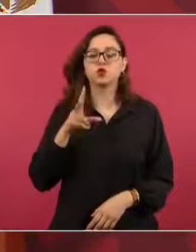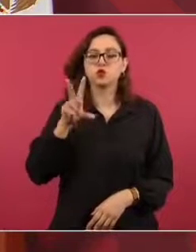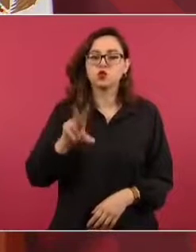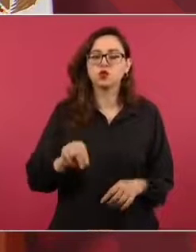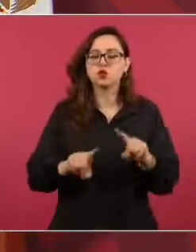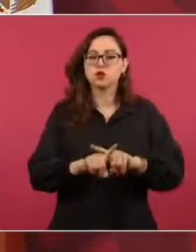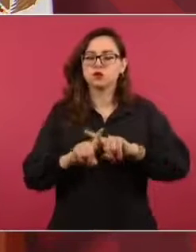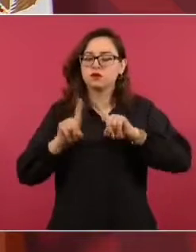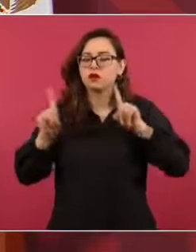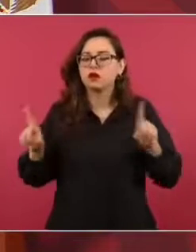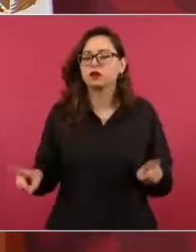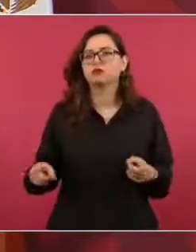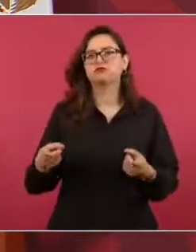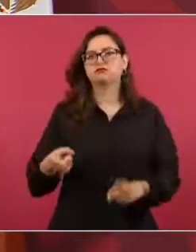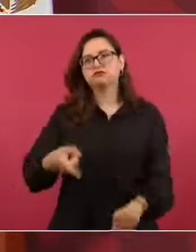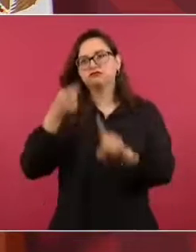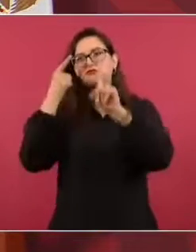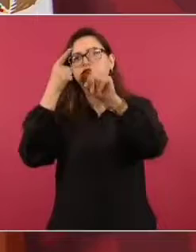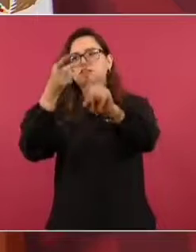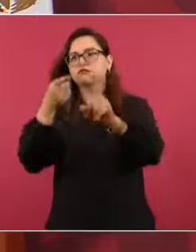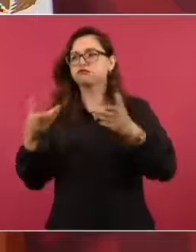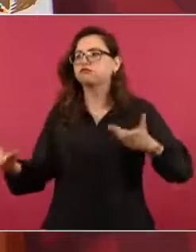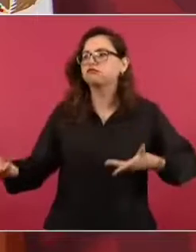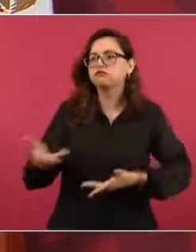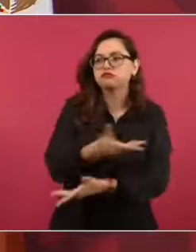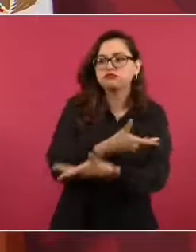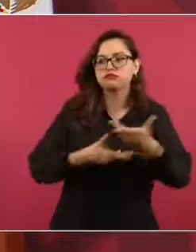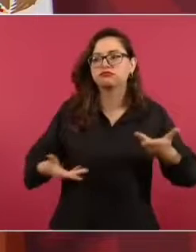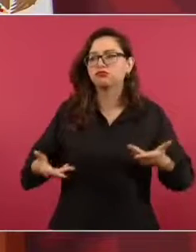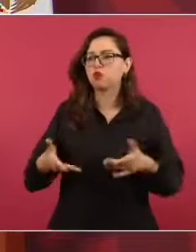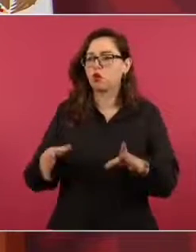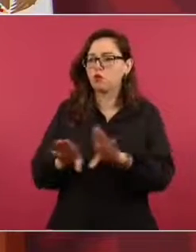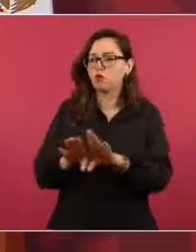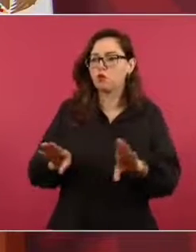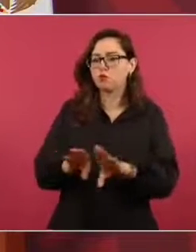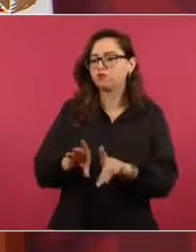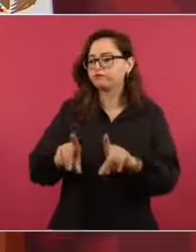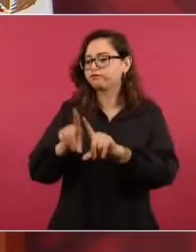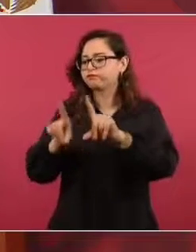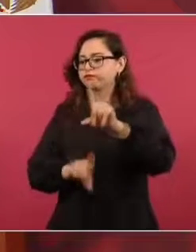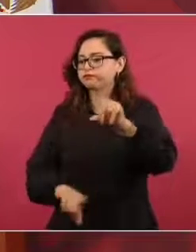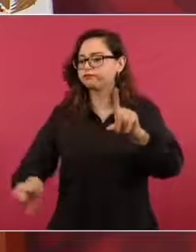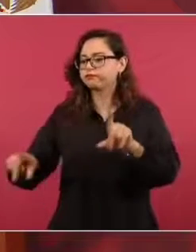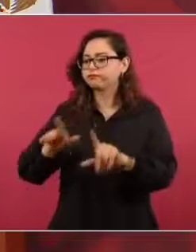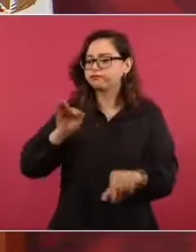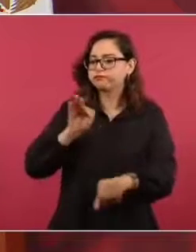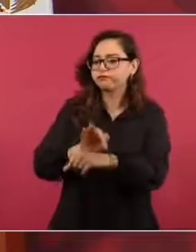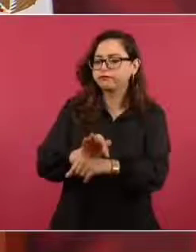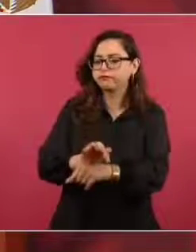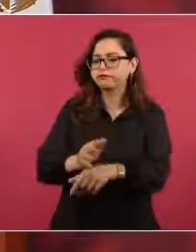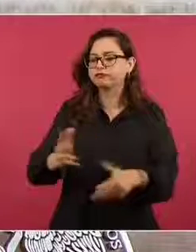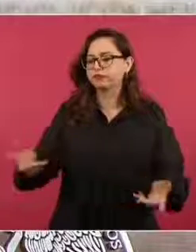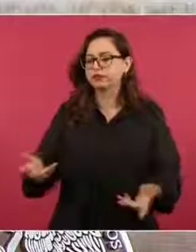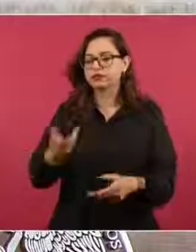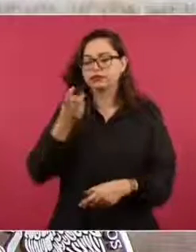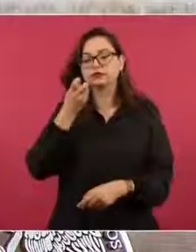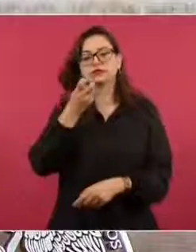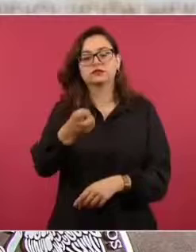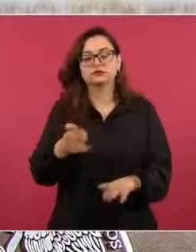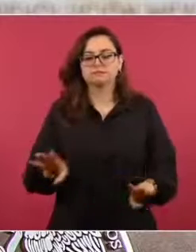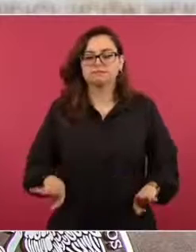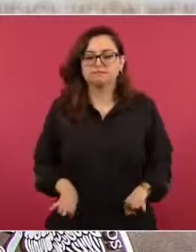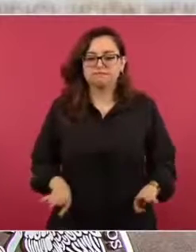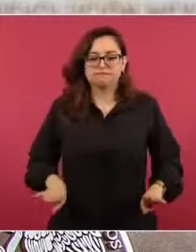principios y nosotros estamos defendiendo esto porque